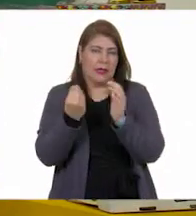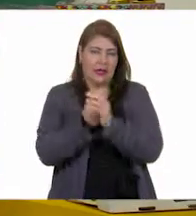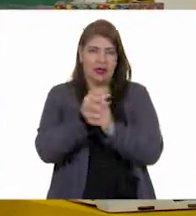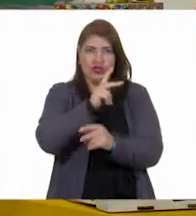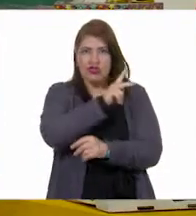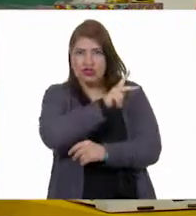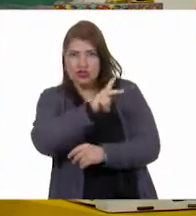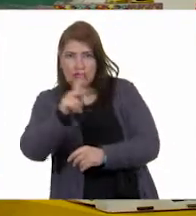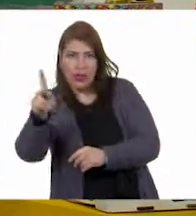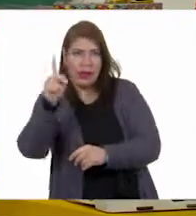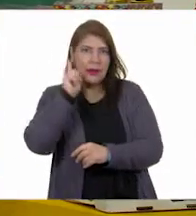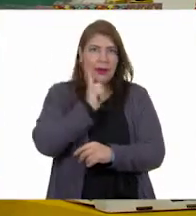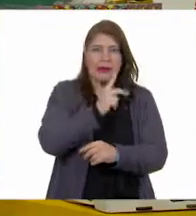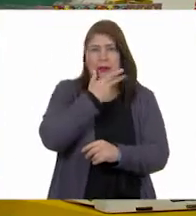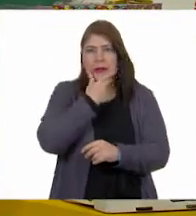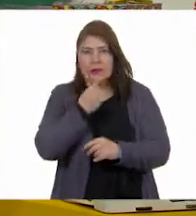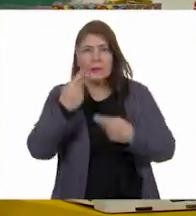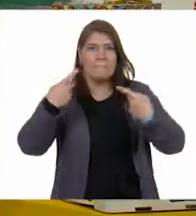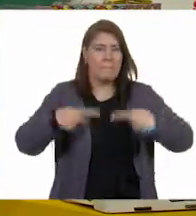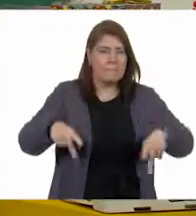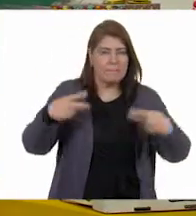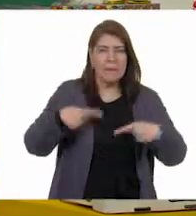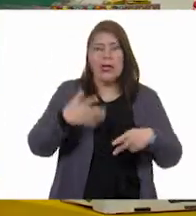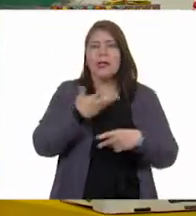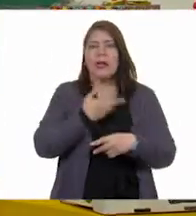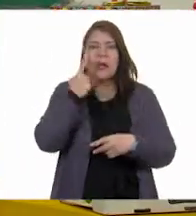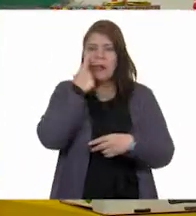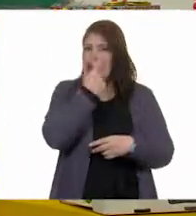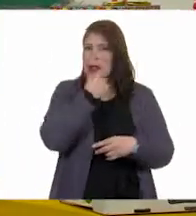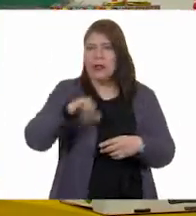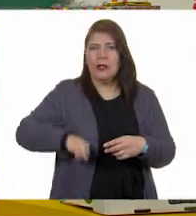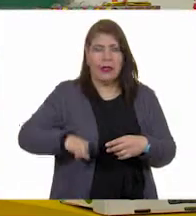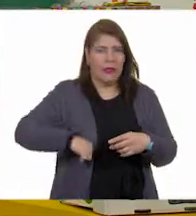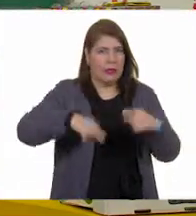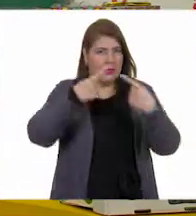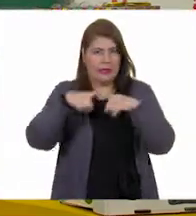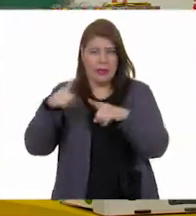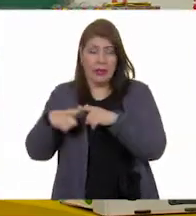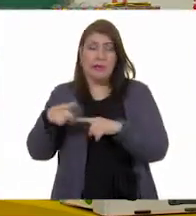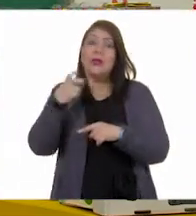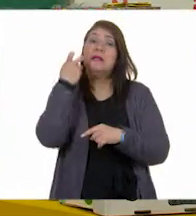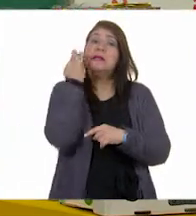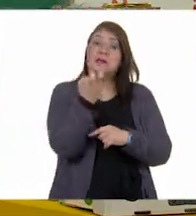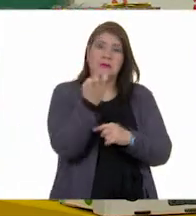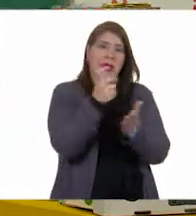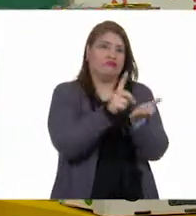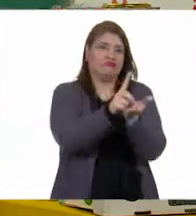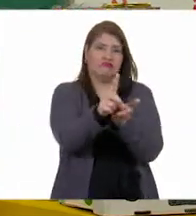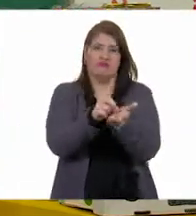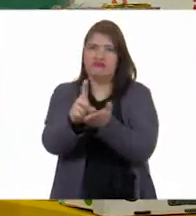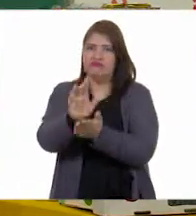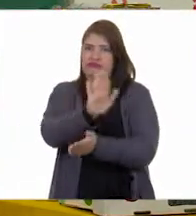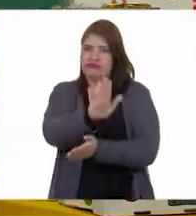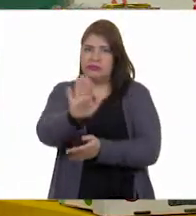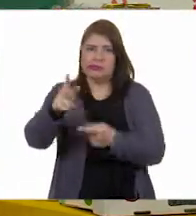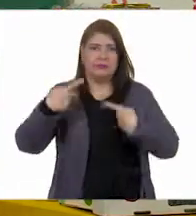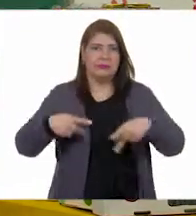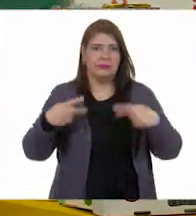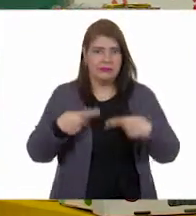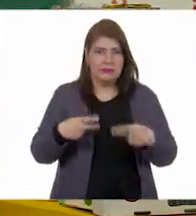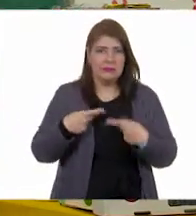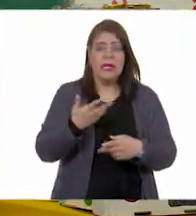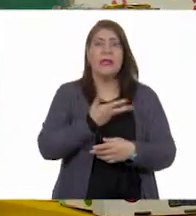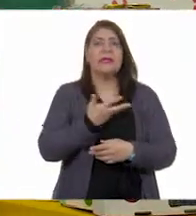y todos tenemos ideas e intereses distintos. Y ese es un derecho. Es decir, que tenemos derecho a pensar